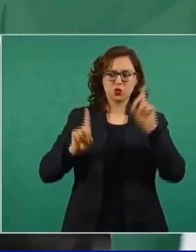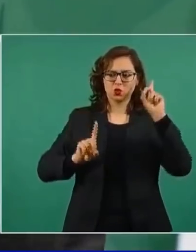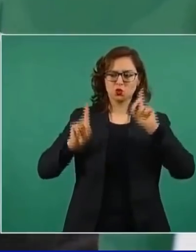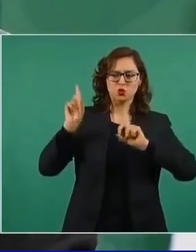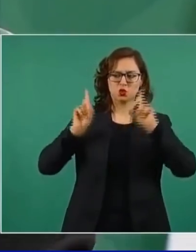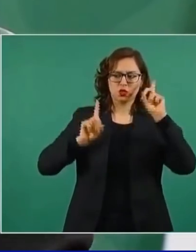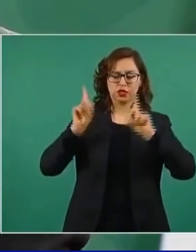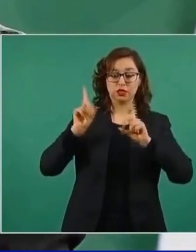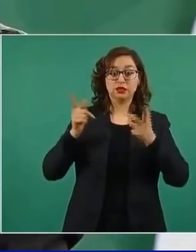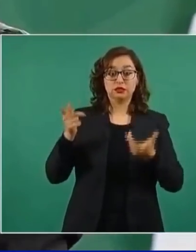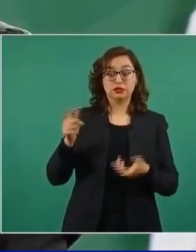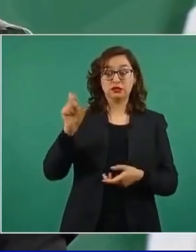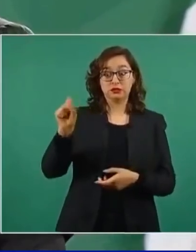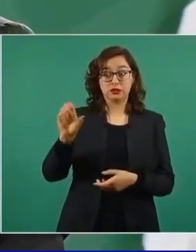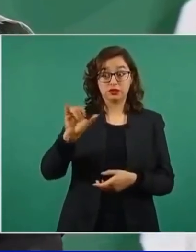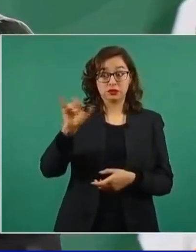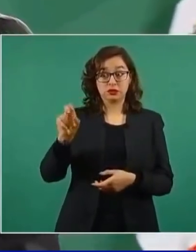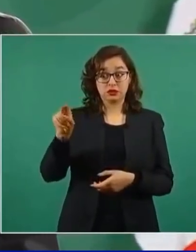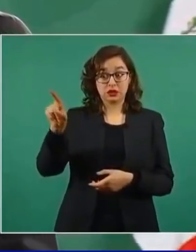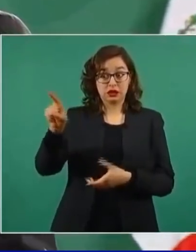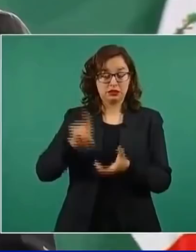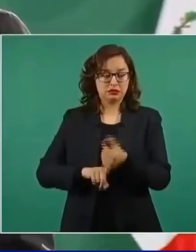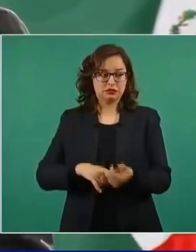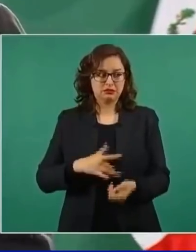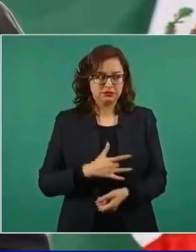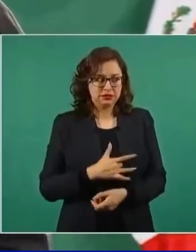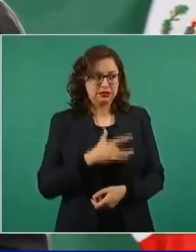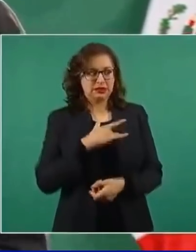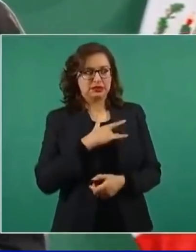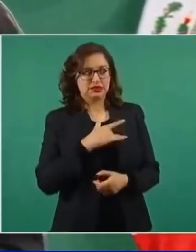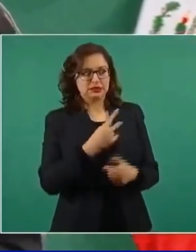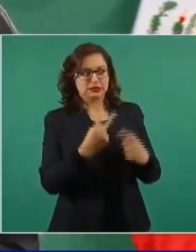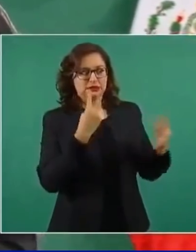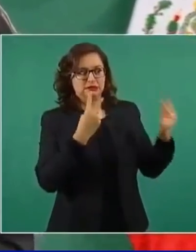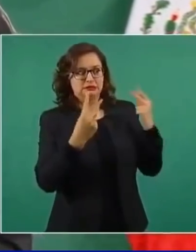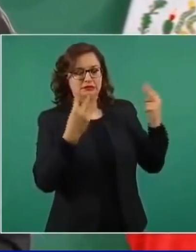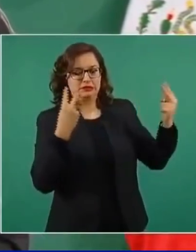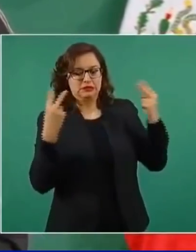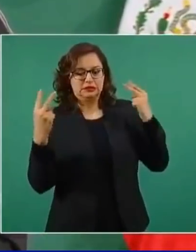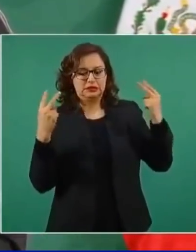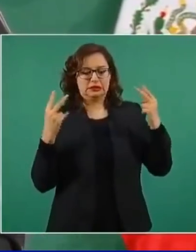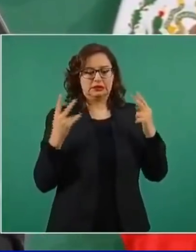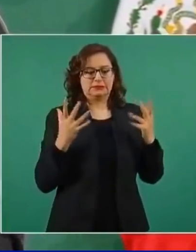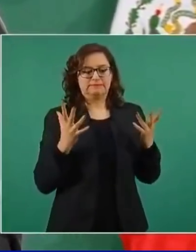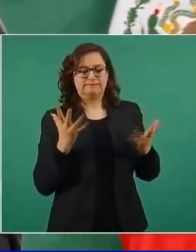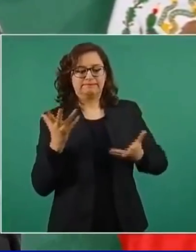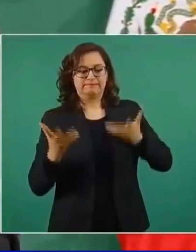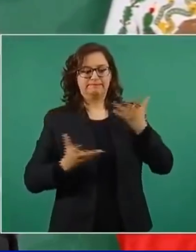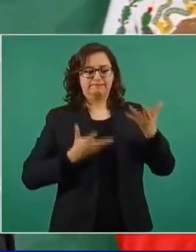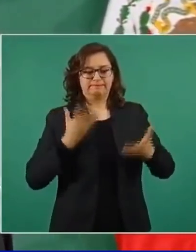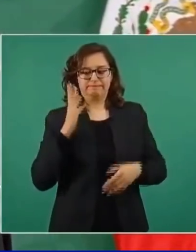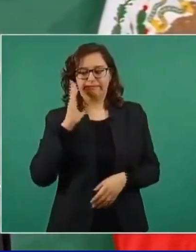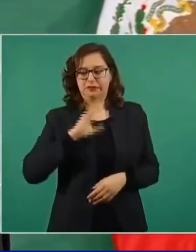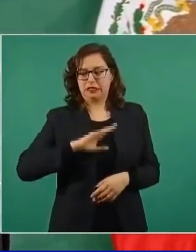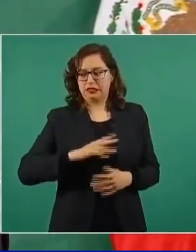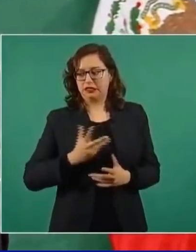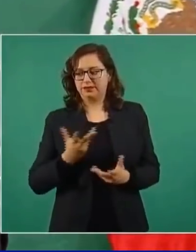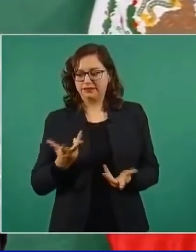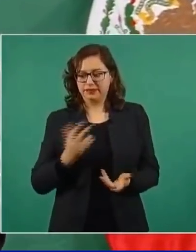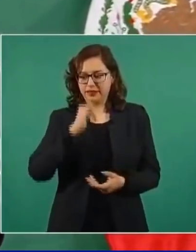entenderlo y de ser sensibles. Están muy desacreditados los jueces, lo que tú sostienes.